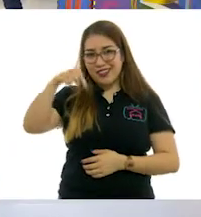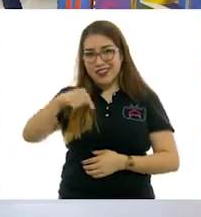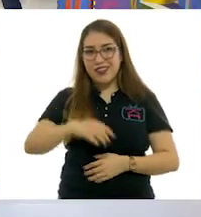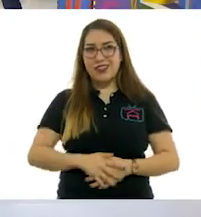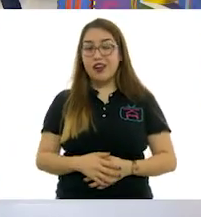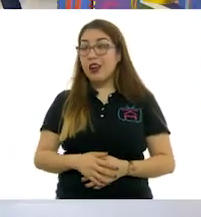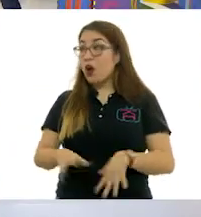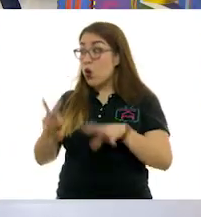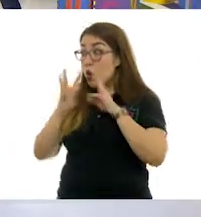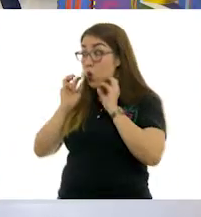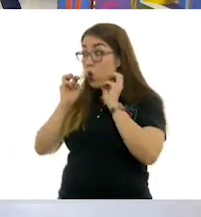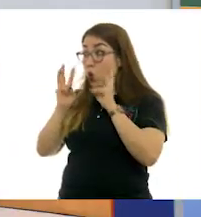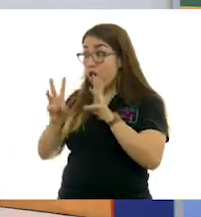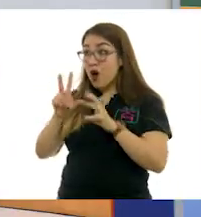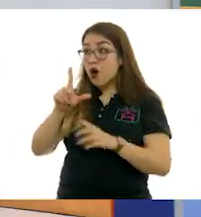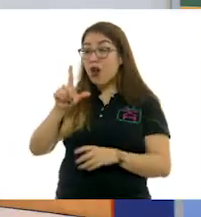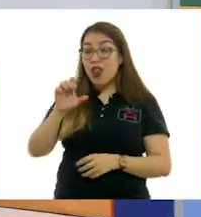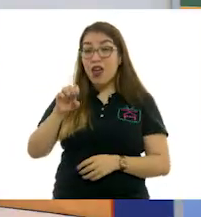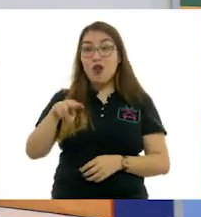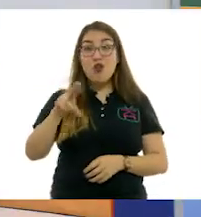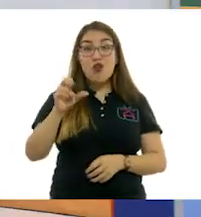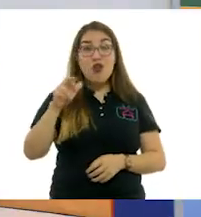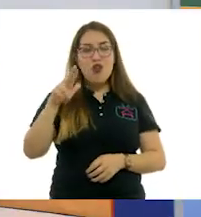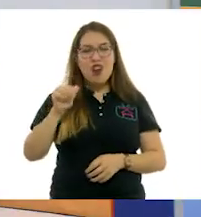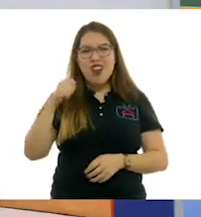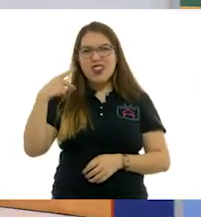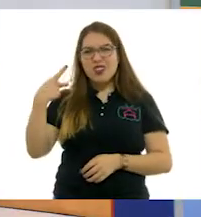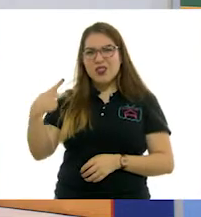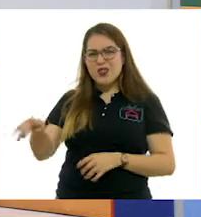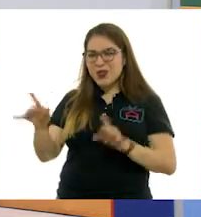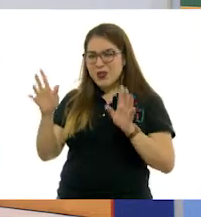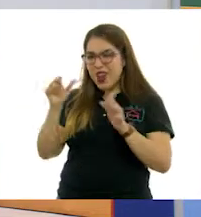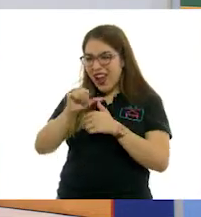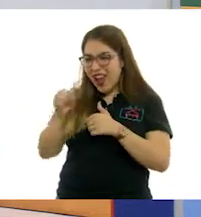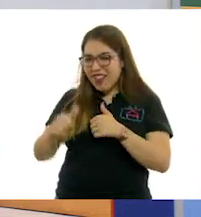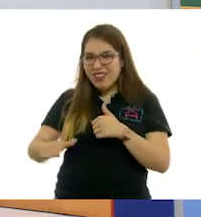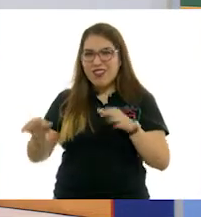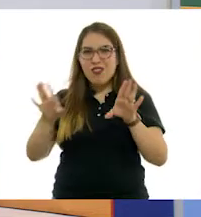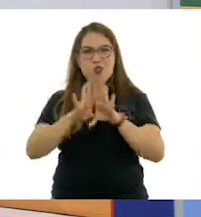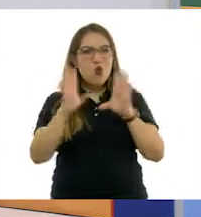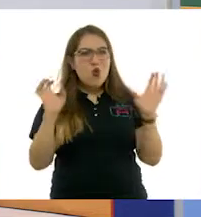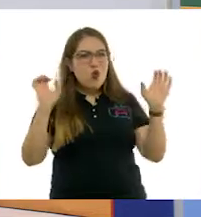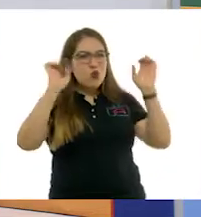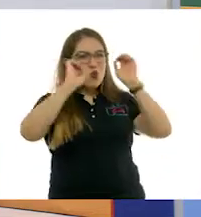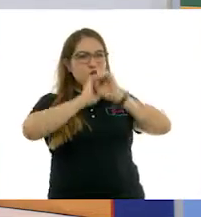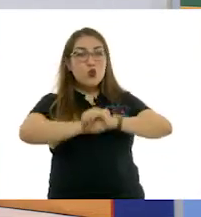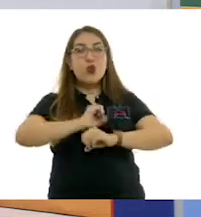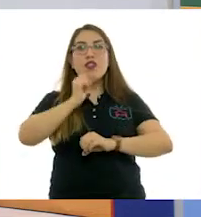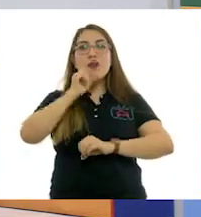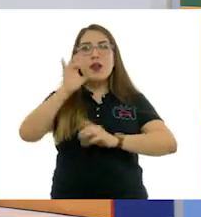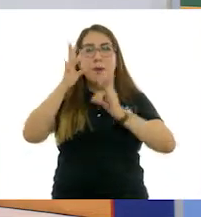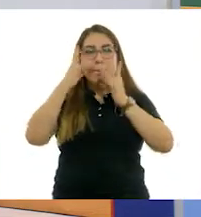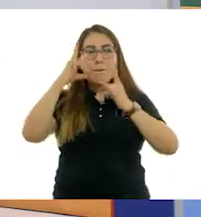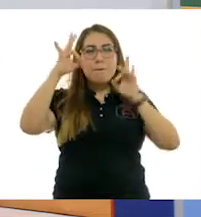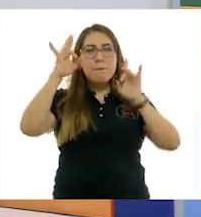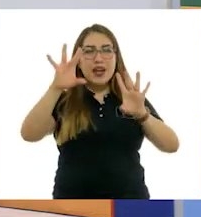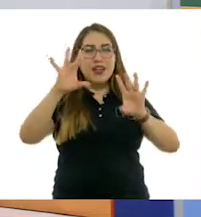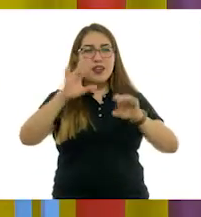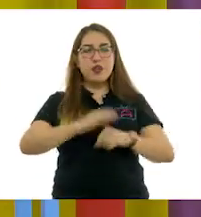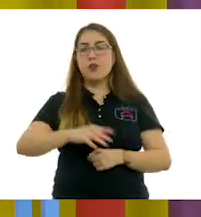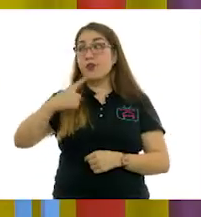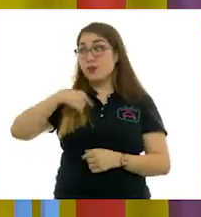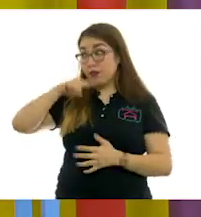¡Guau! Leonora Carrington tenía un estilo sombrío y mágico. La verdad es que sí. Yo creo que el trabajo